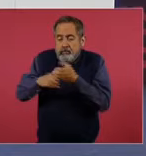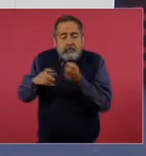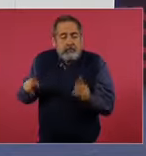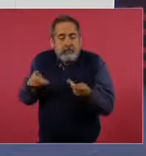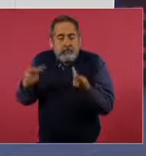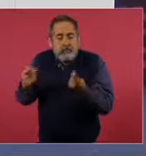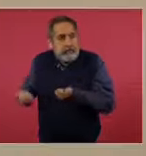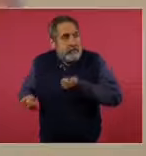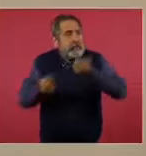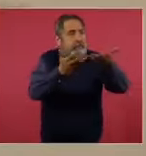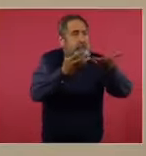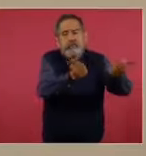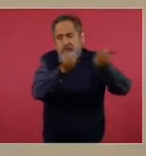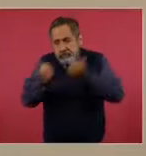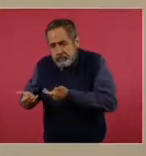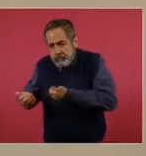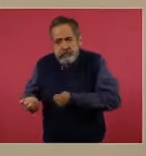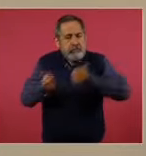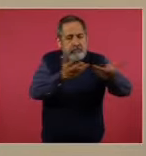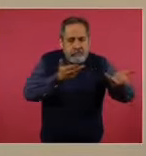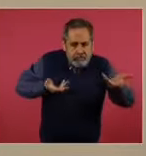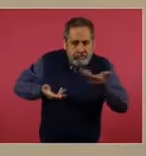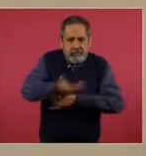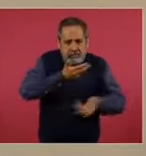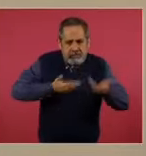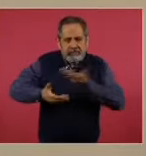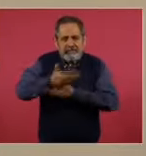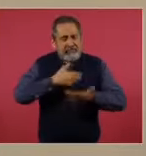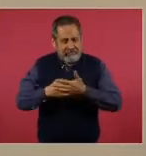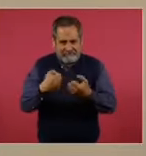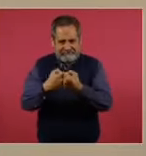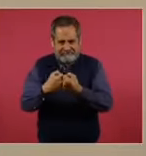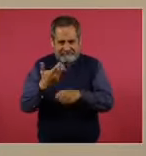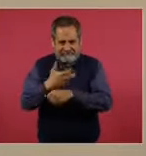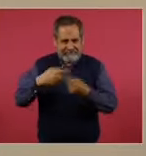de un lado a otro de la frontera.